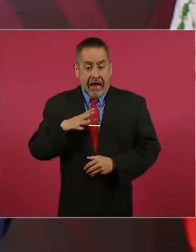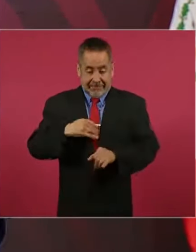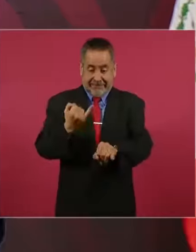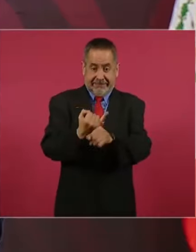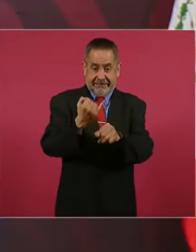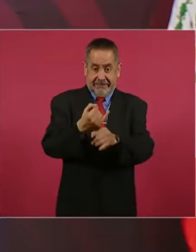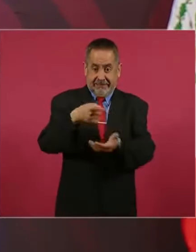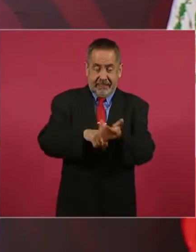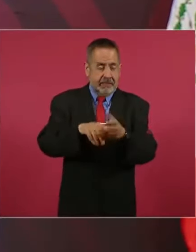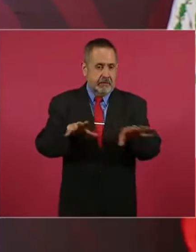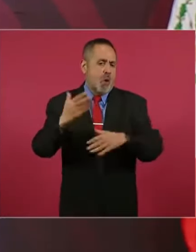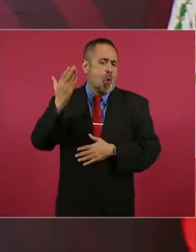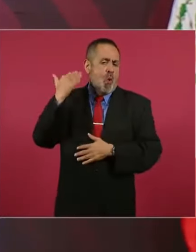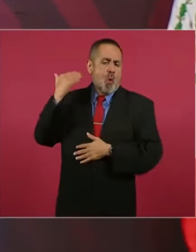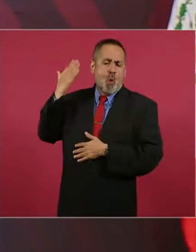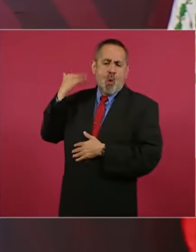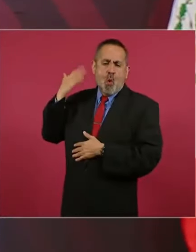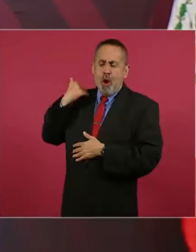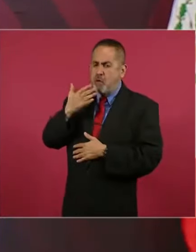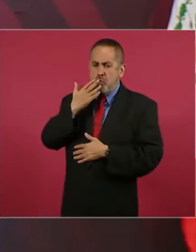redes. No existían antes.